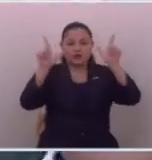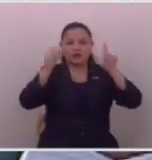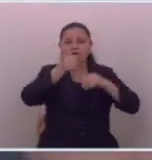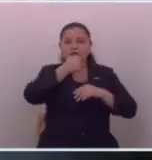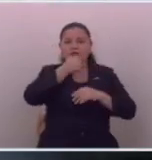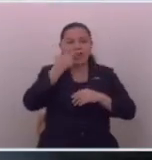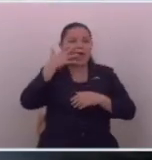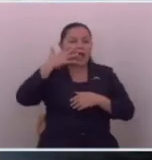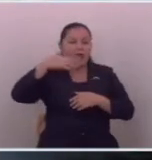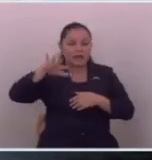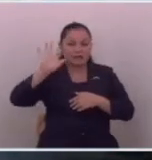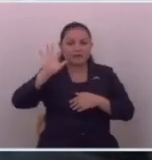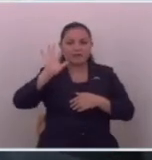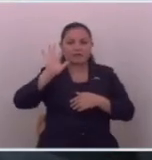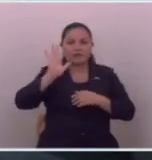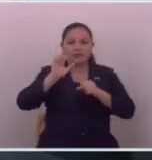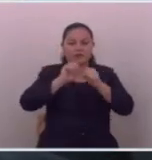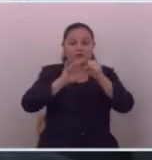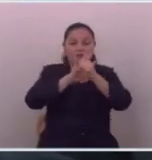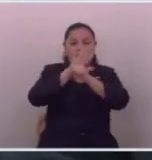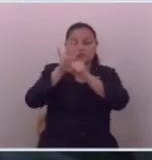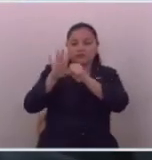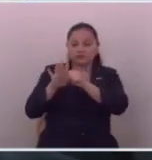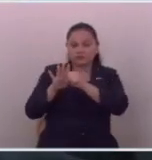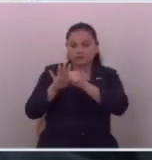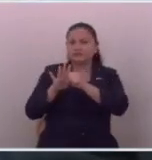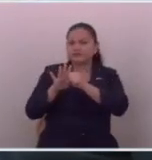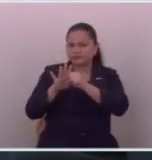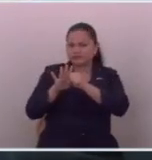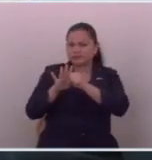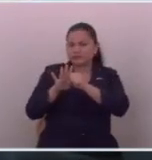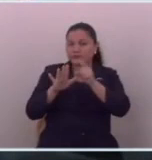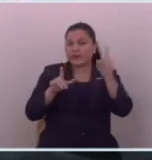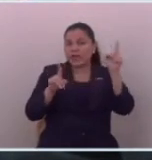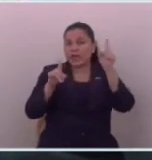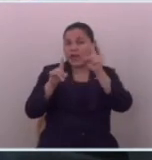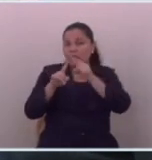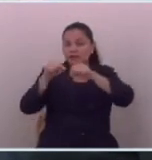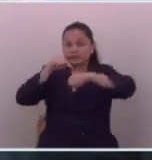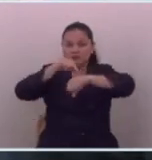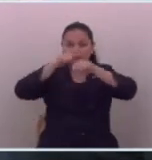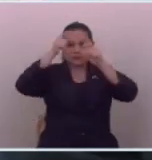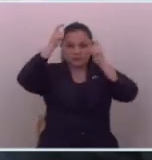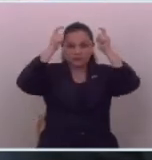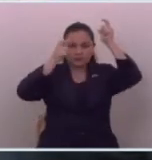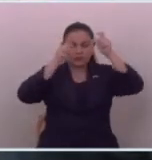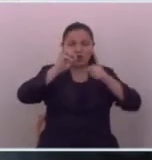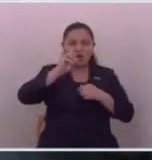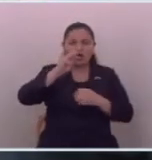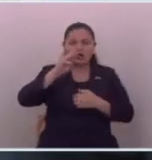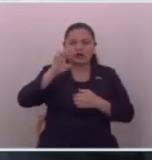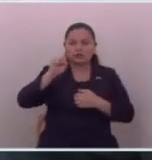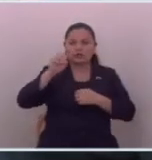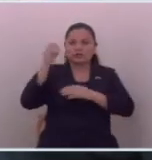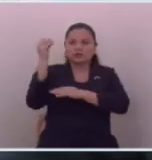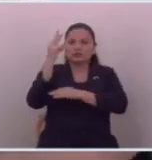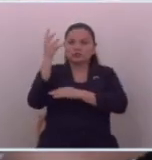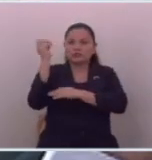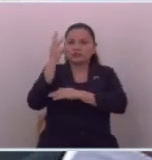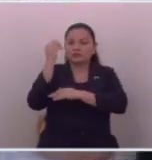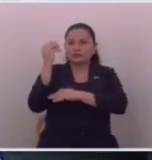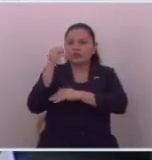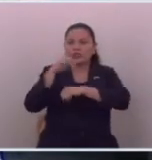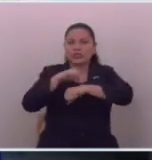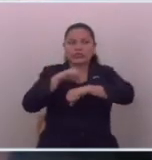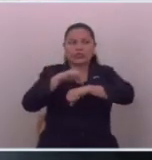mejor ejemplo lo vimos en la pandemia. Llegó al punto las Naciones Unidas y la OMS de alertar de